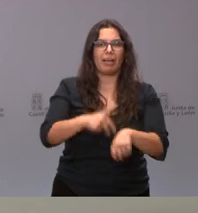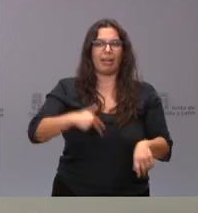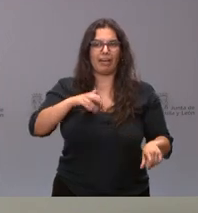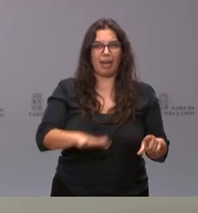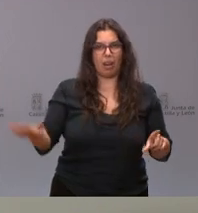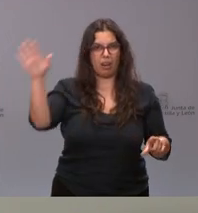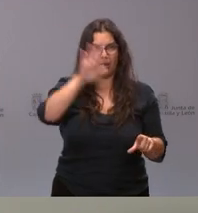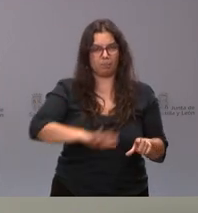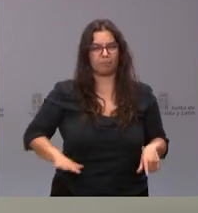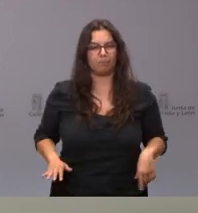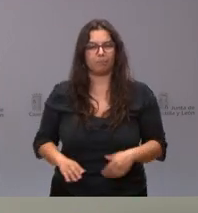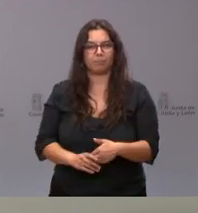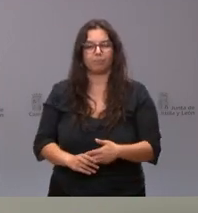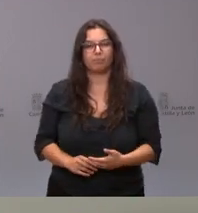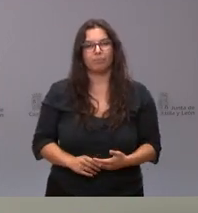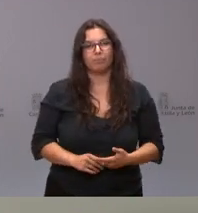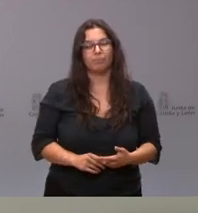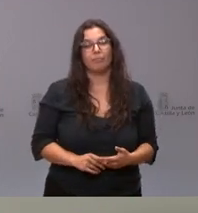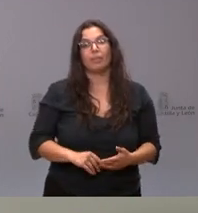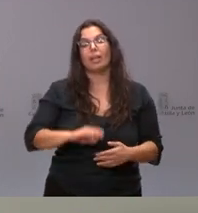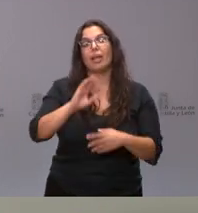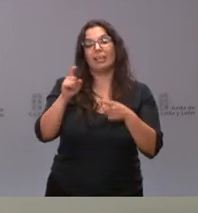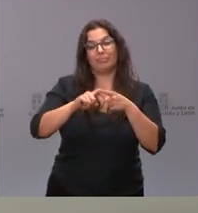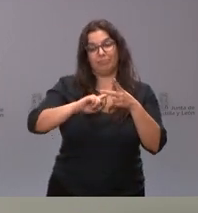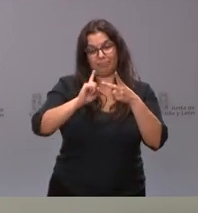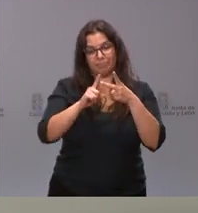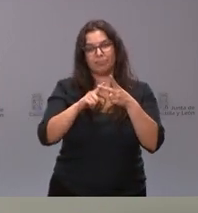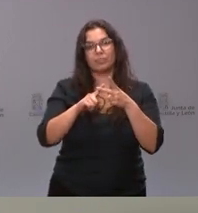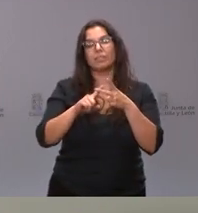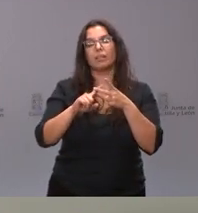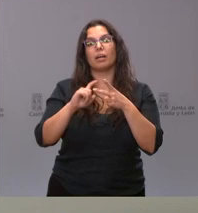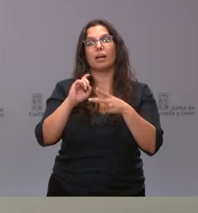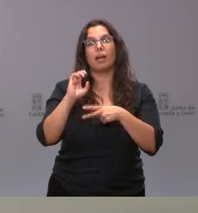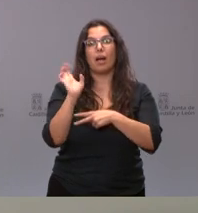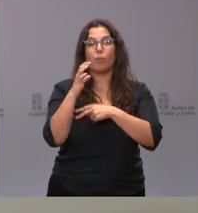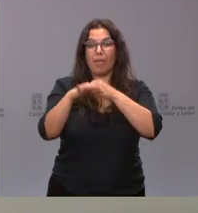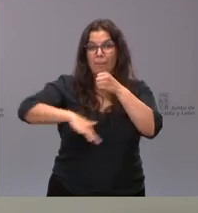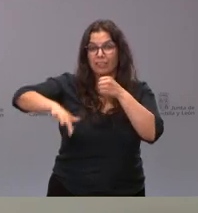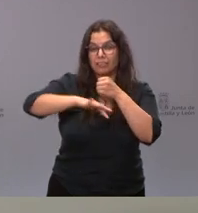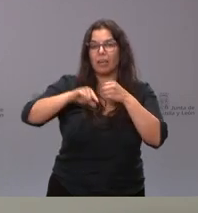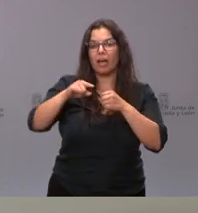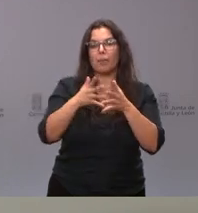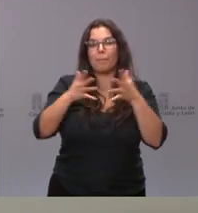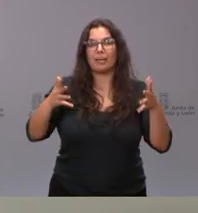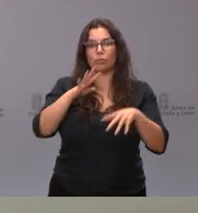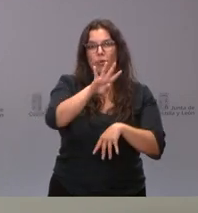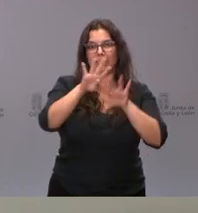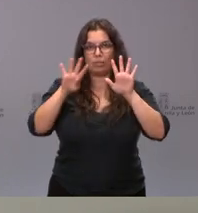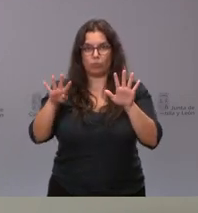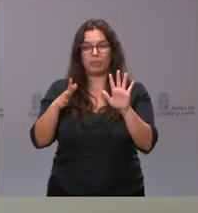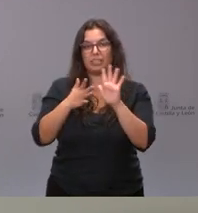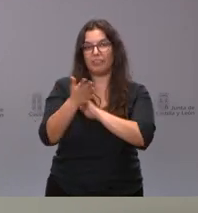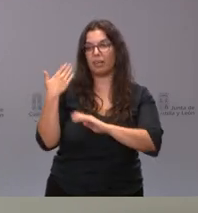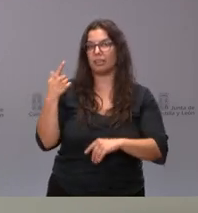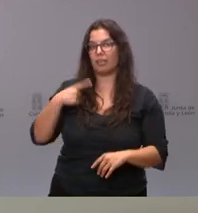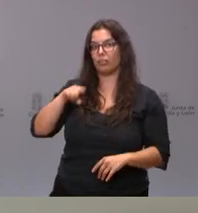comunidad autónoma. Por lo que respecta a las ambulancias de soporte vital básico, aquí el aumento es de 49 ambulancias, pasamos de 135